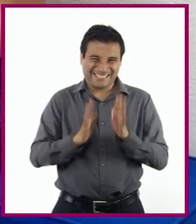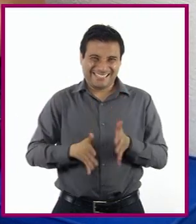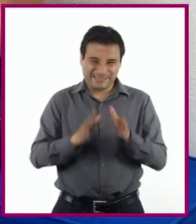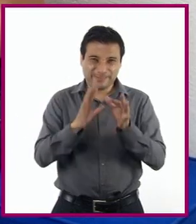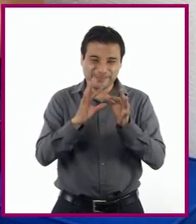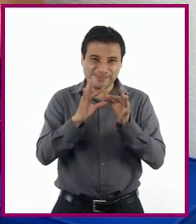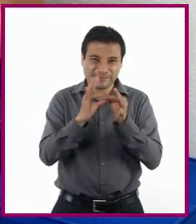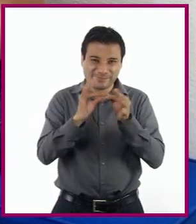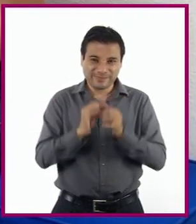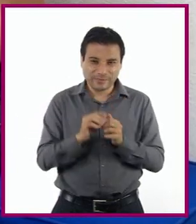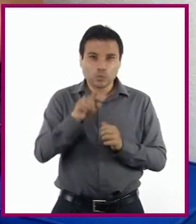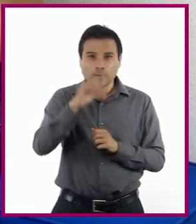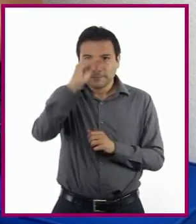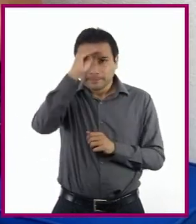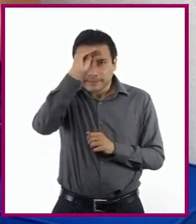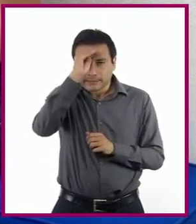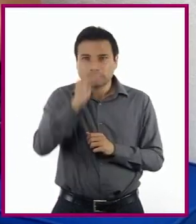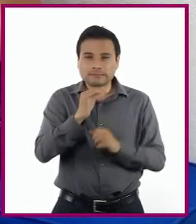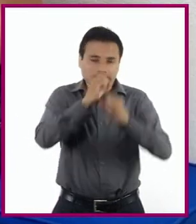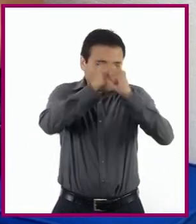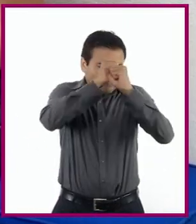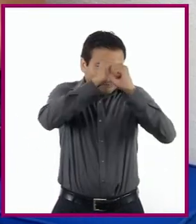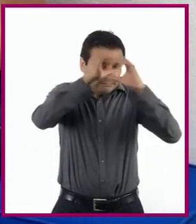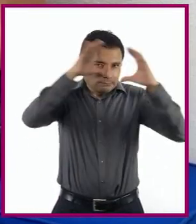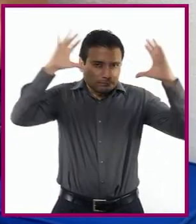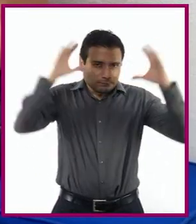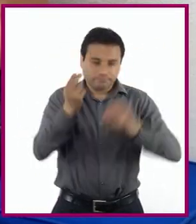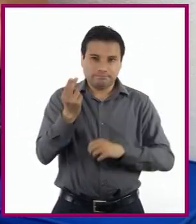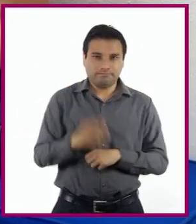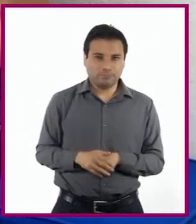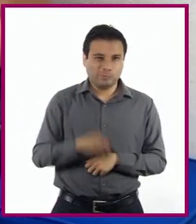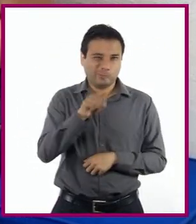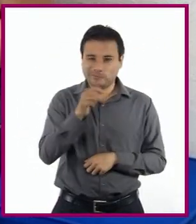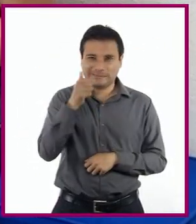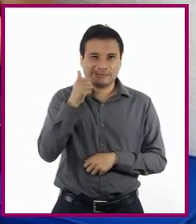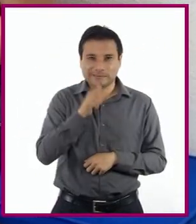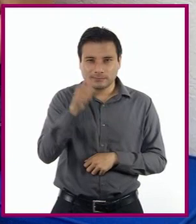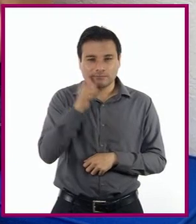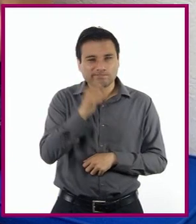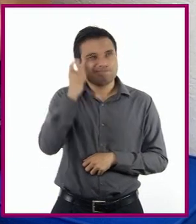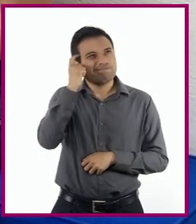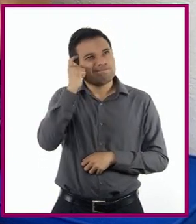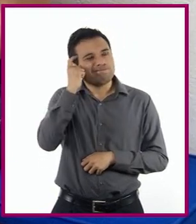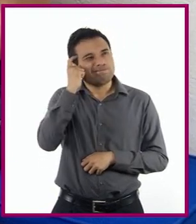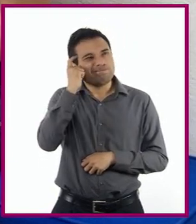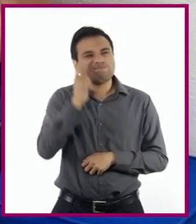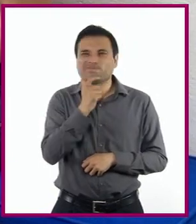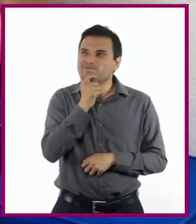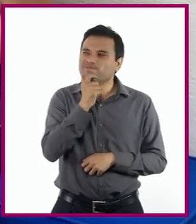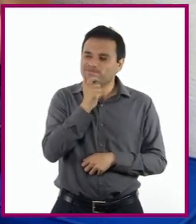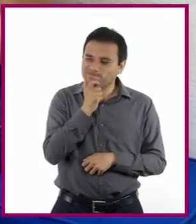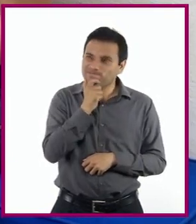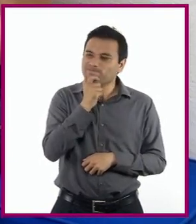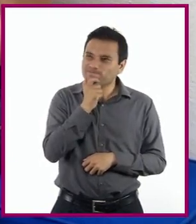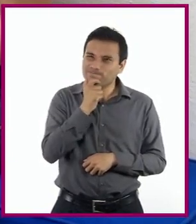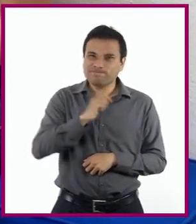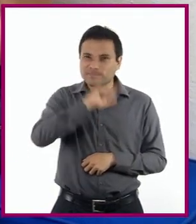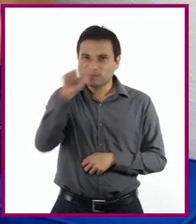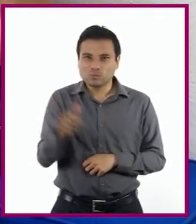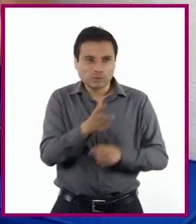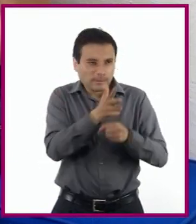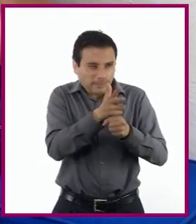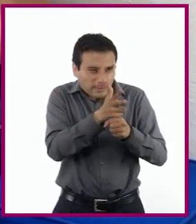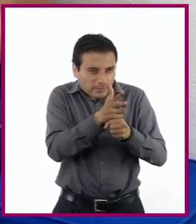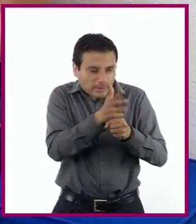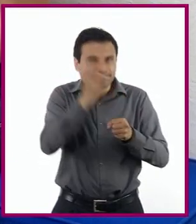De pensar en imágenes Es importante Que ustedes vayan pensando En imágenes Para que cuando empiecen A levantar la imagen A hacer